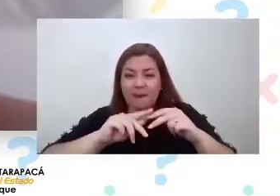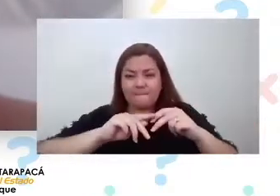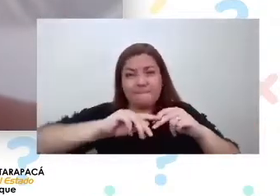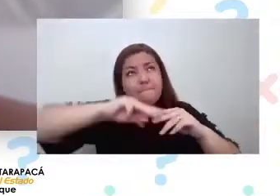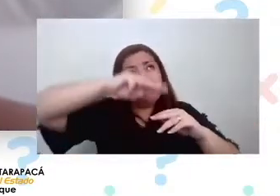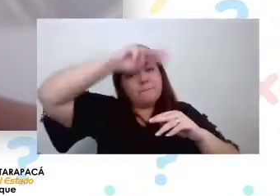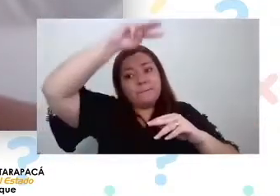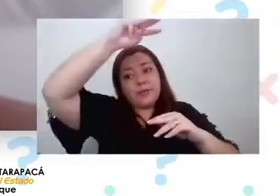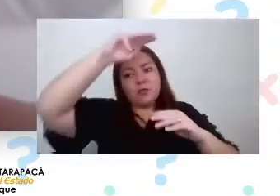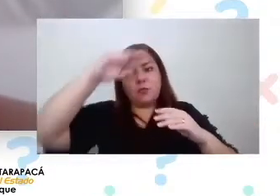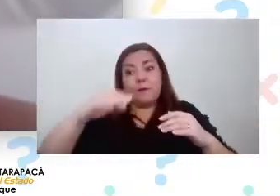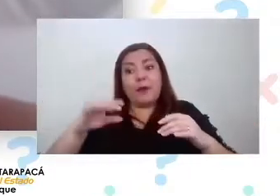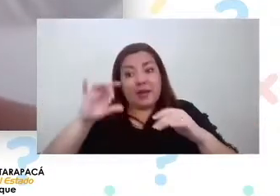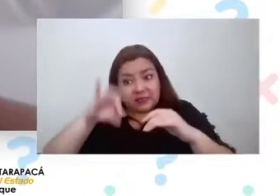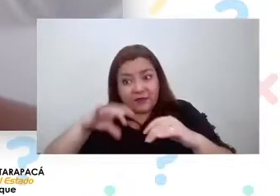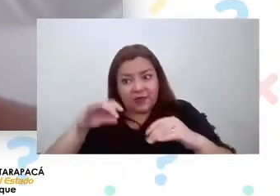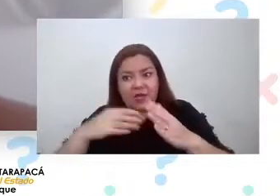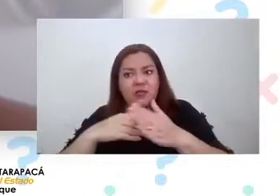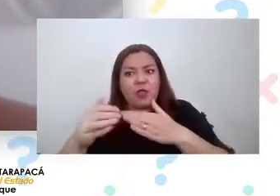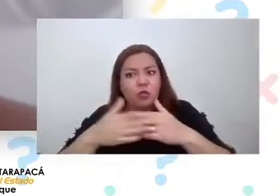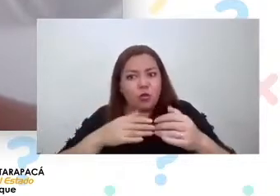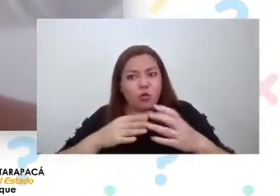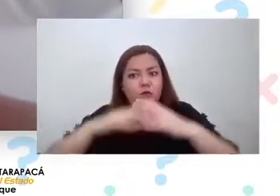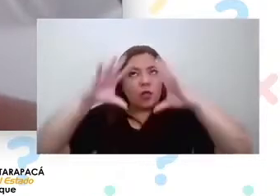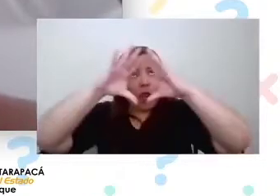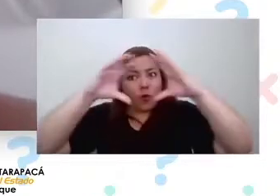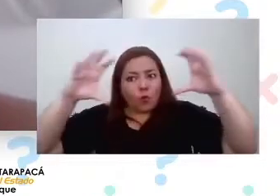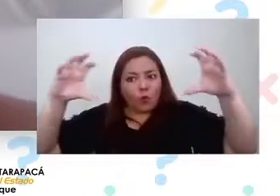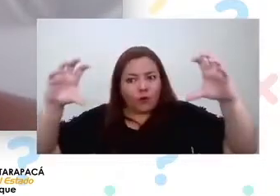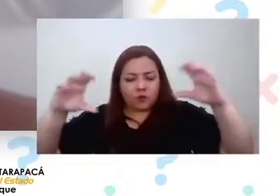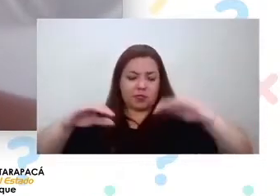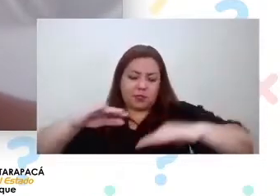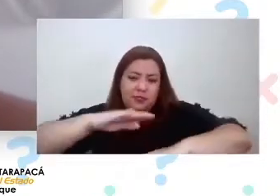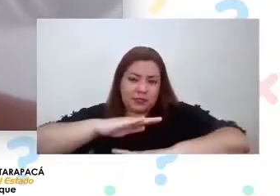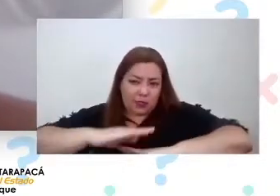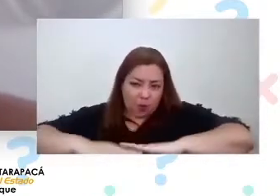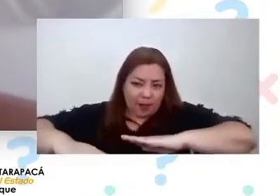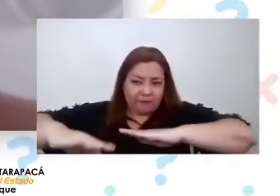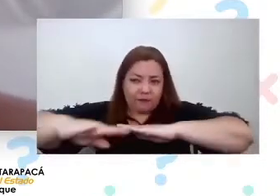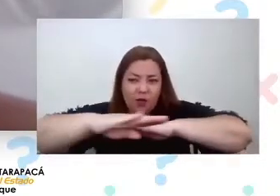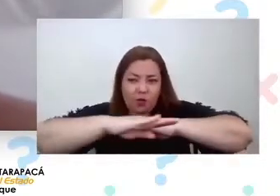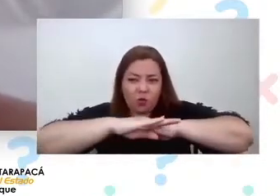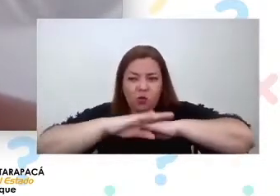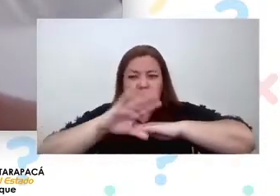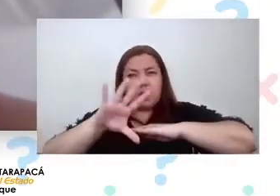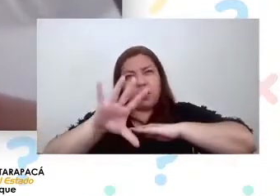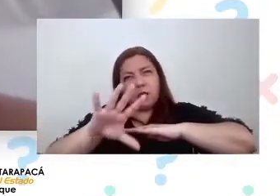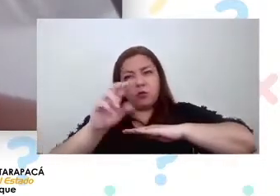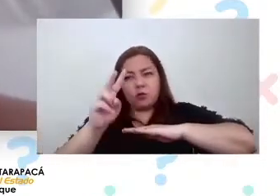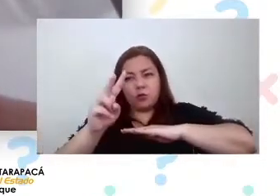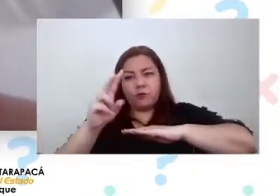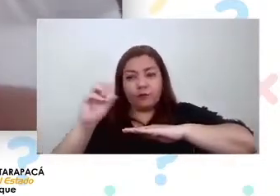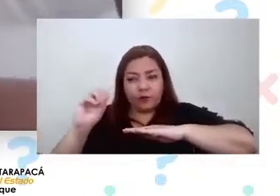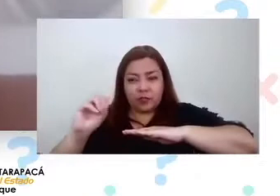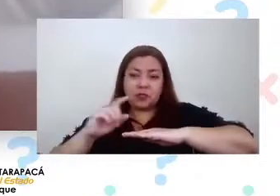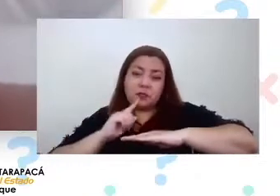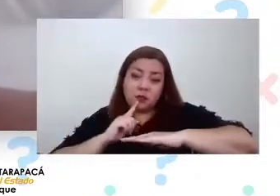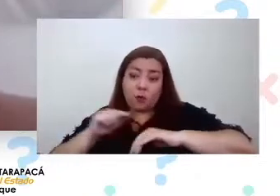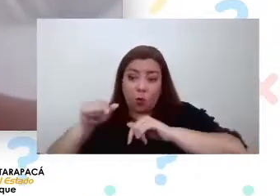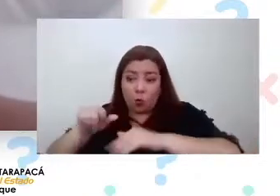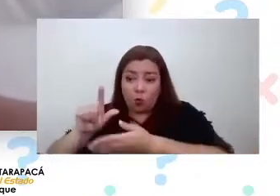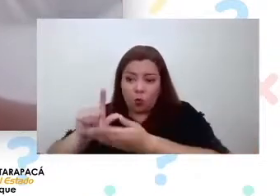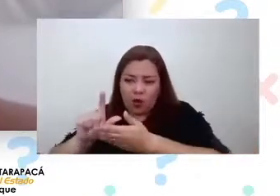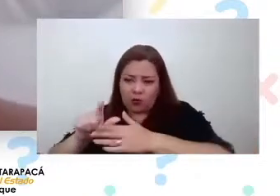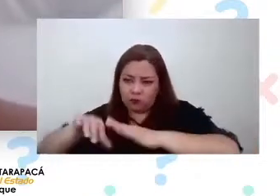hasta qué altura llega la nube entonces desde lo más bajo en 520 tenemos una estación metrológica y la